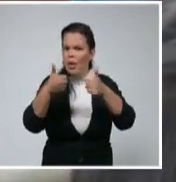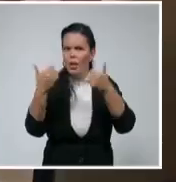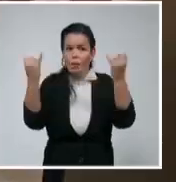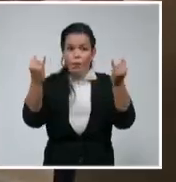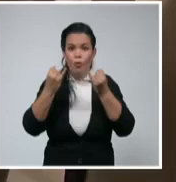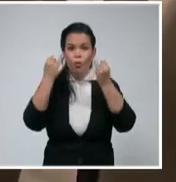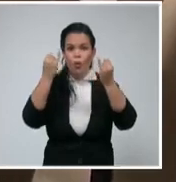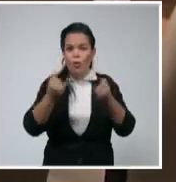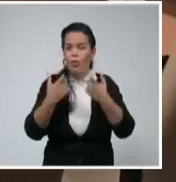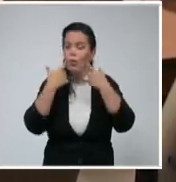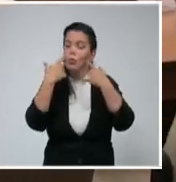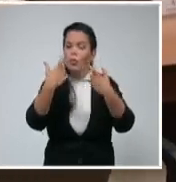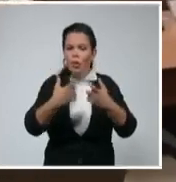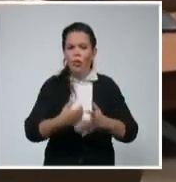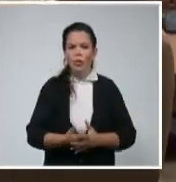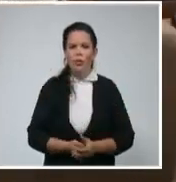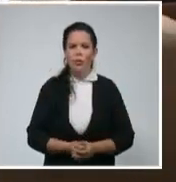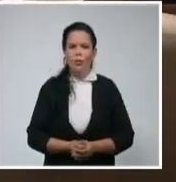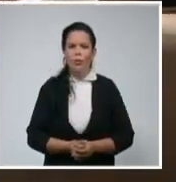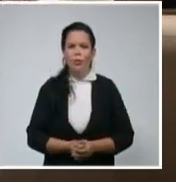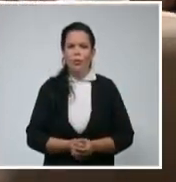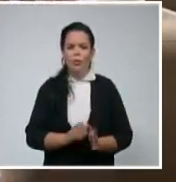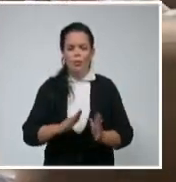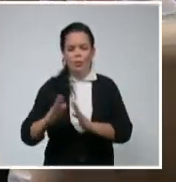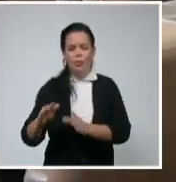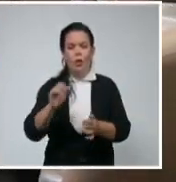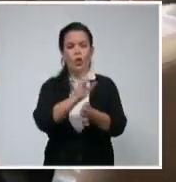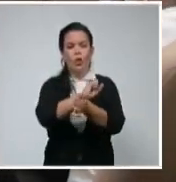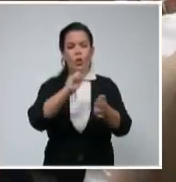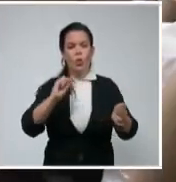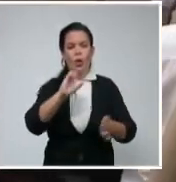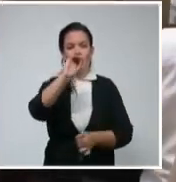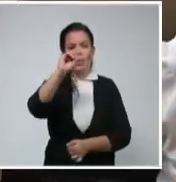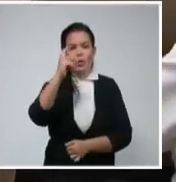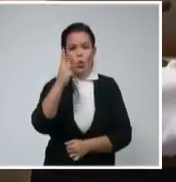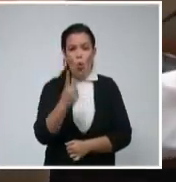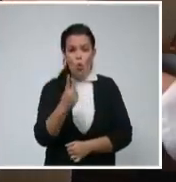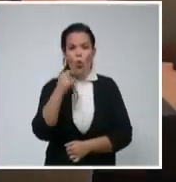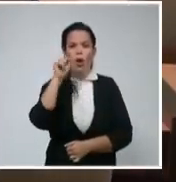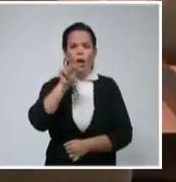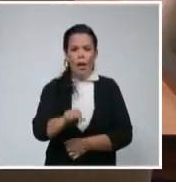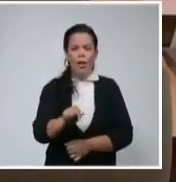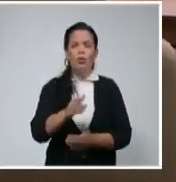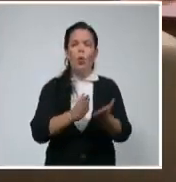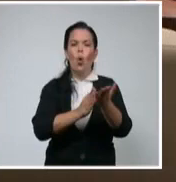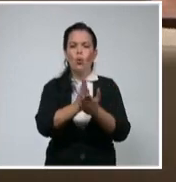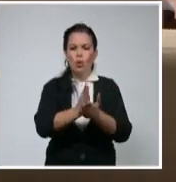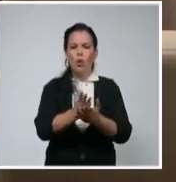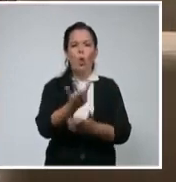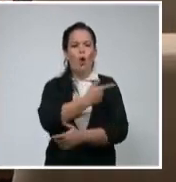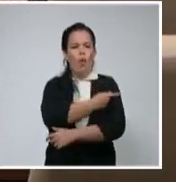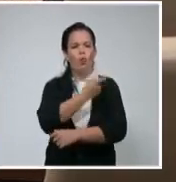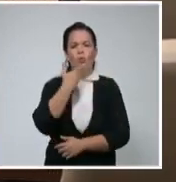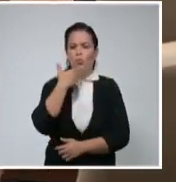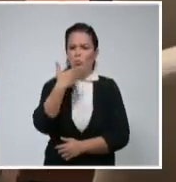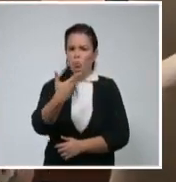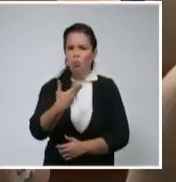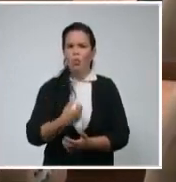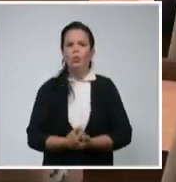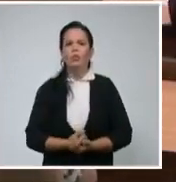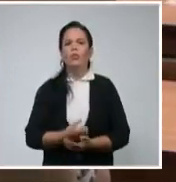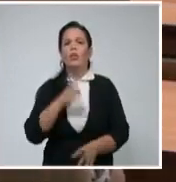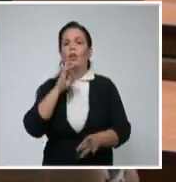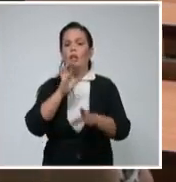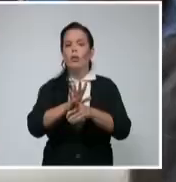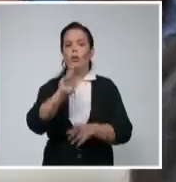importante. En cuanto a Soberana 01, dijo Beres Bencomo, sigue siendo un candidato muy seguro y explicó que el inicio de la